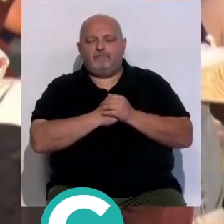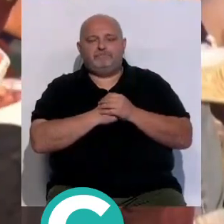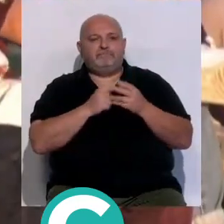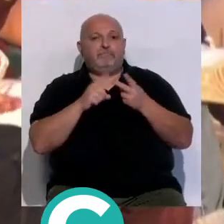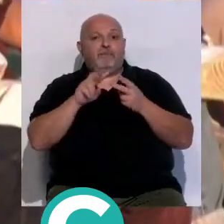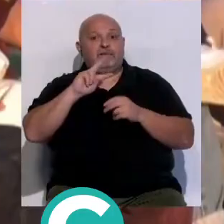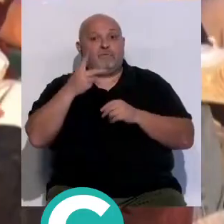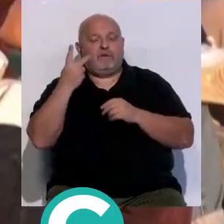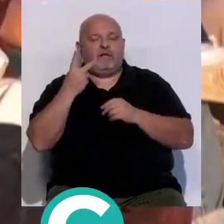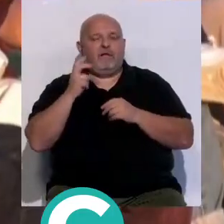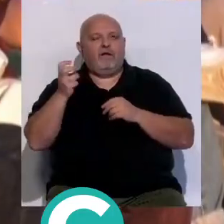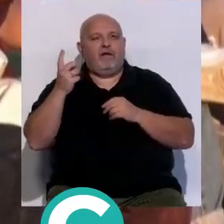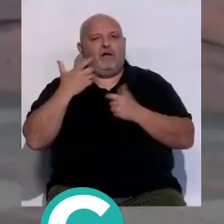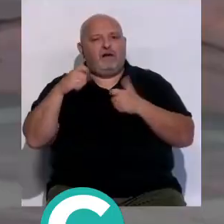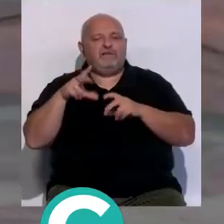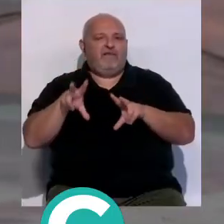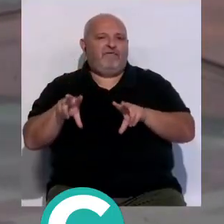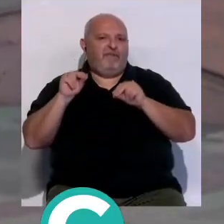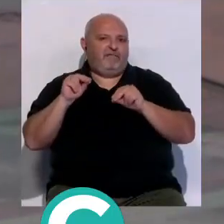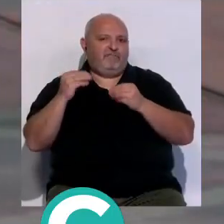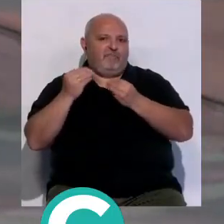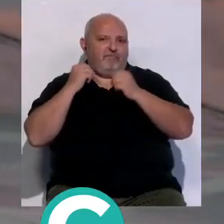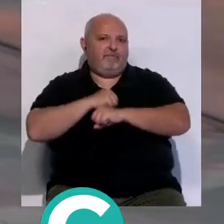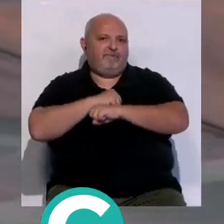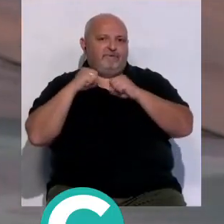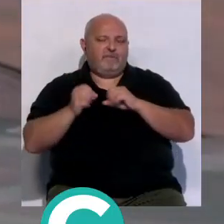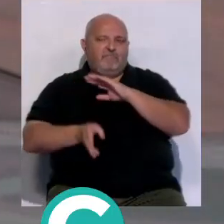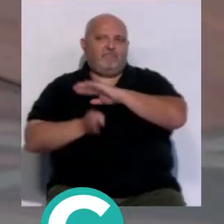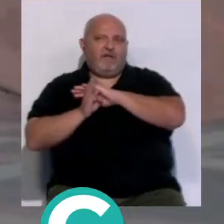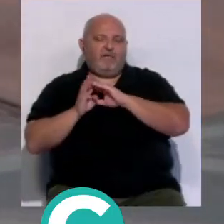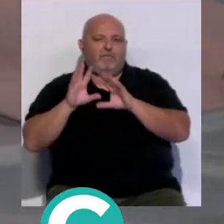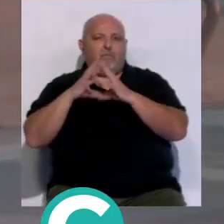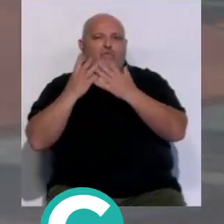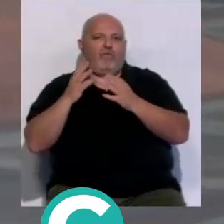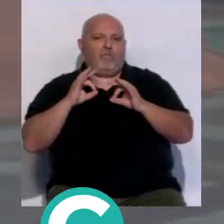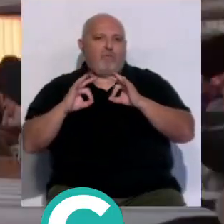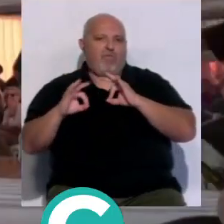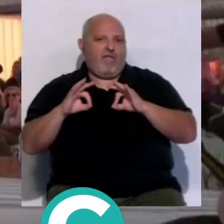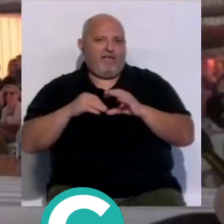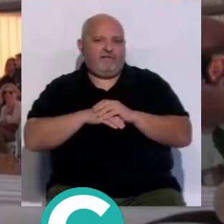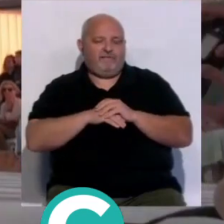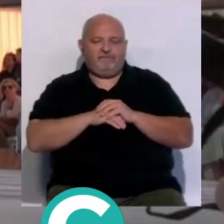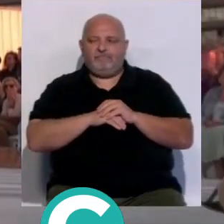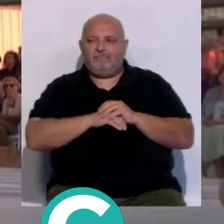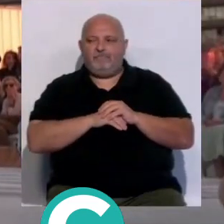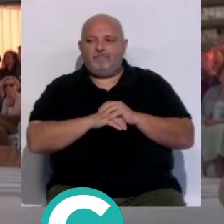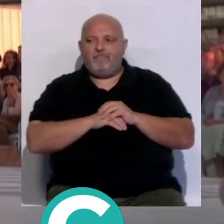después también lo hicieron los que ya han terminado su formación y comienzan su camino en el mundo de la moda